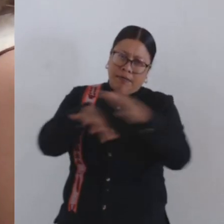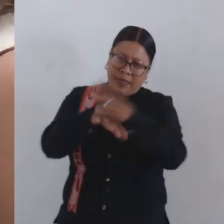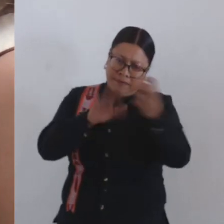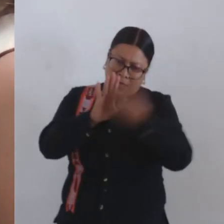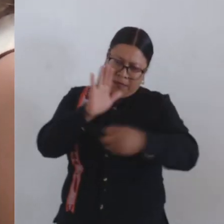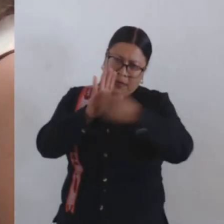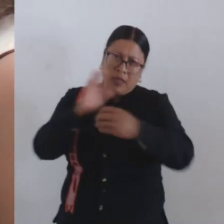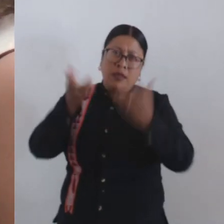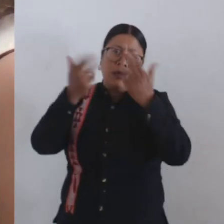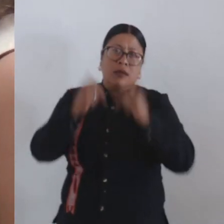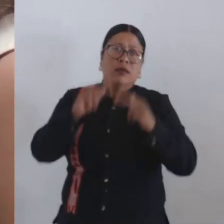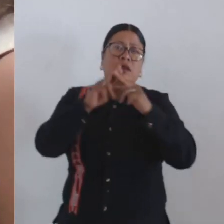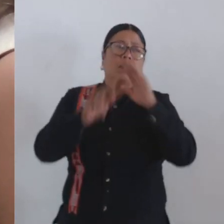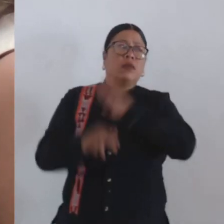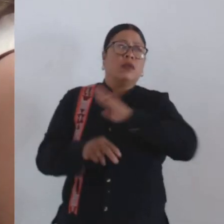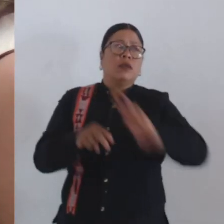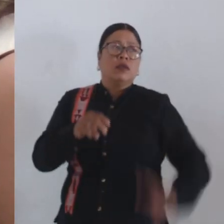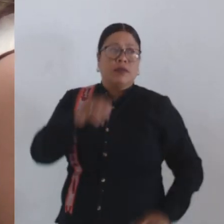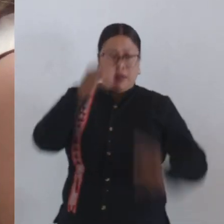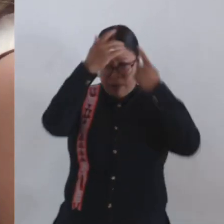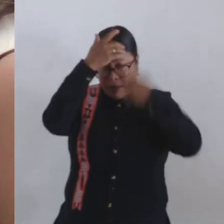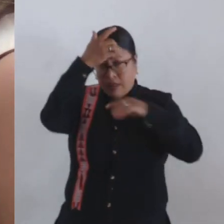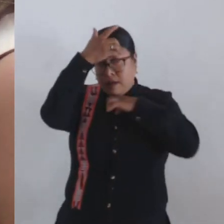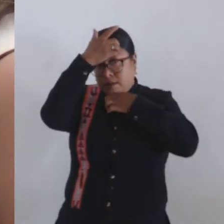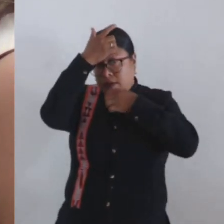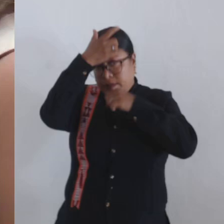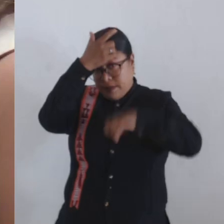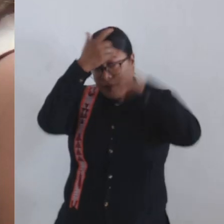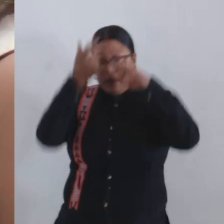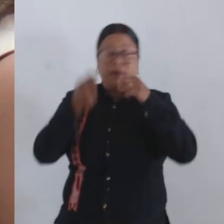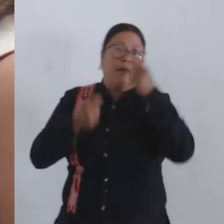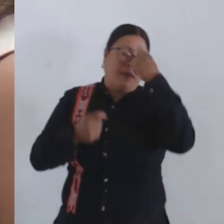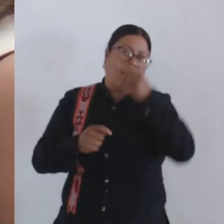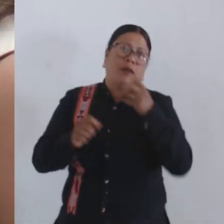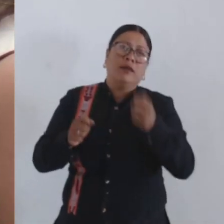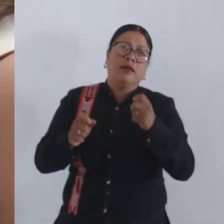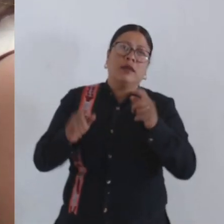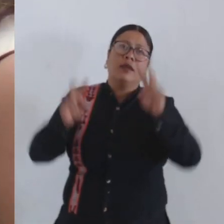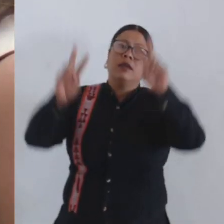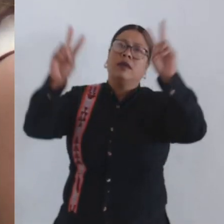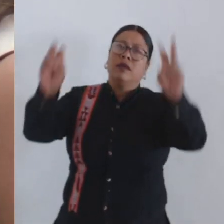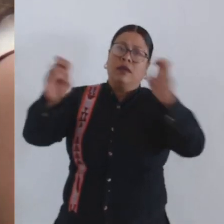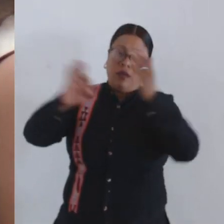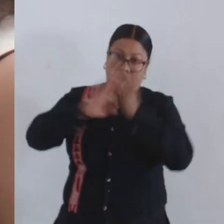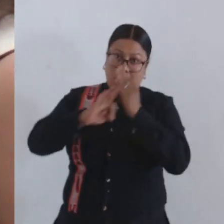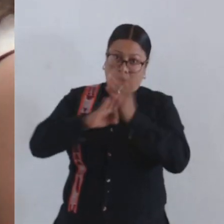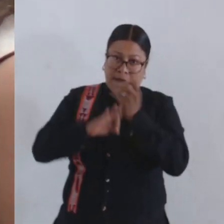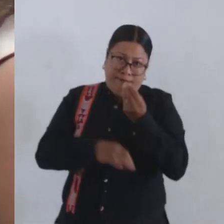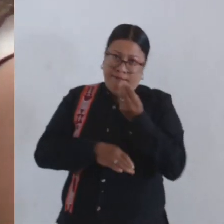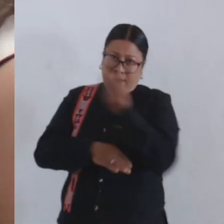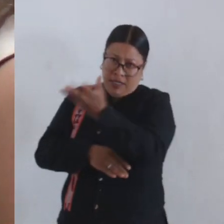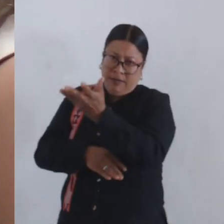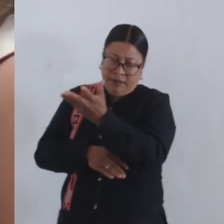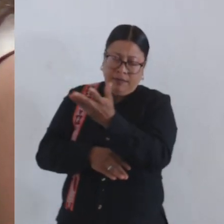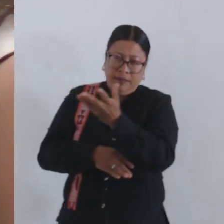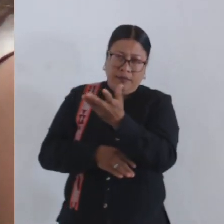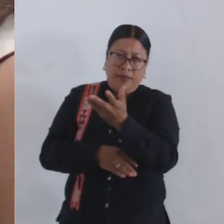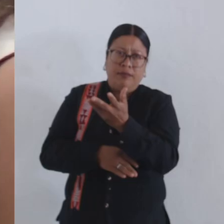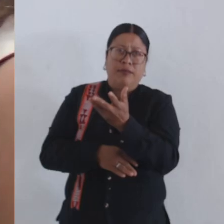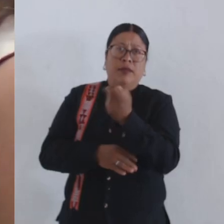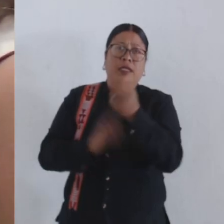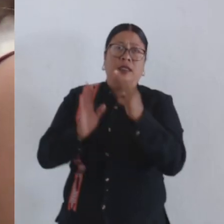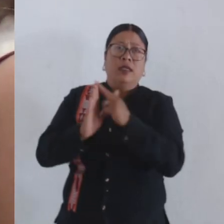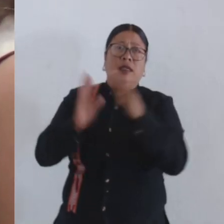Interno de la Casa Hogar Municipal para Ancianos. Hago la acotación, que es la denominación que actualmente tiene dicho